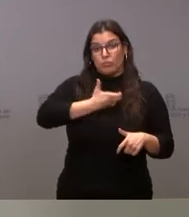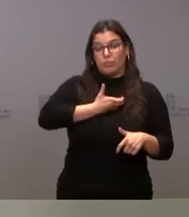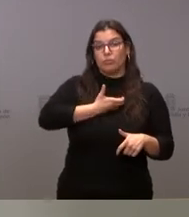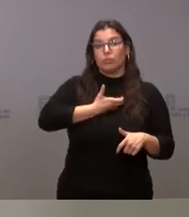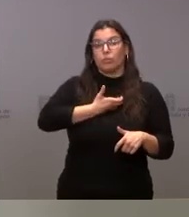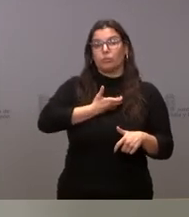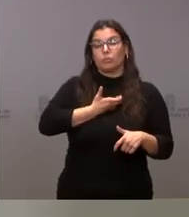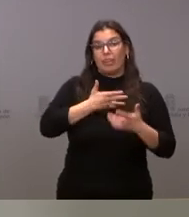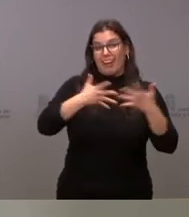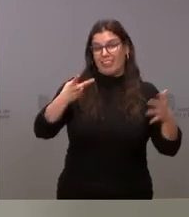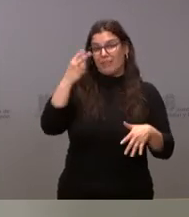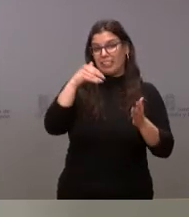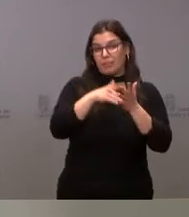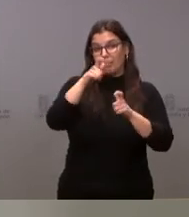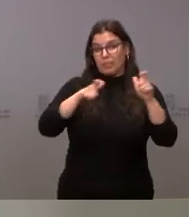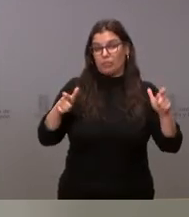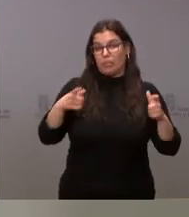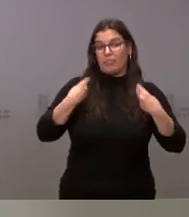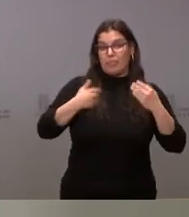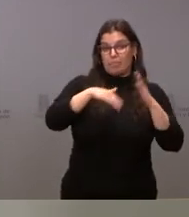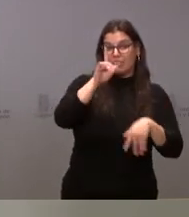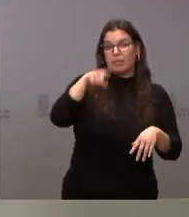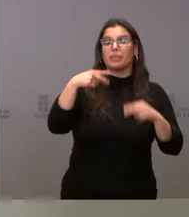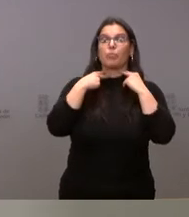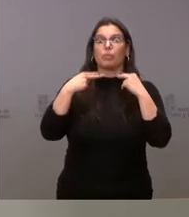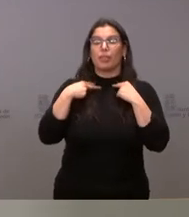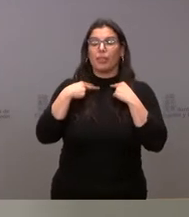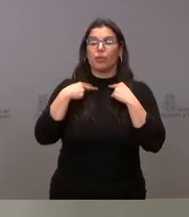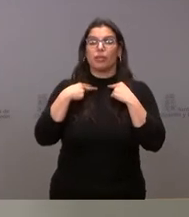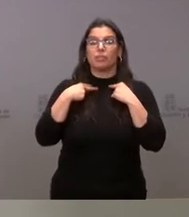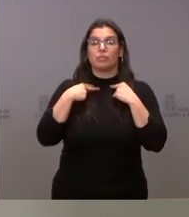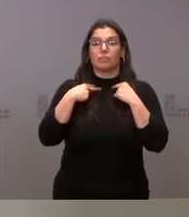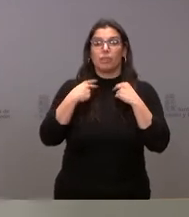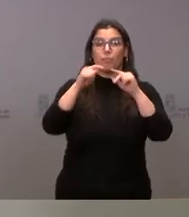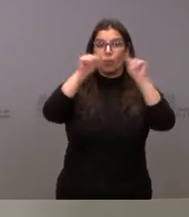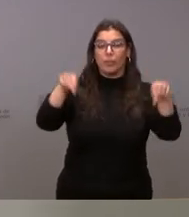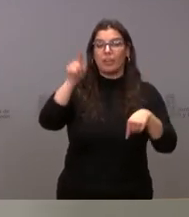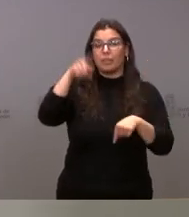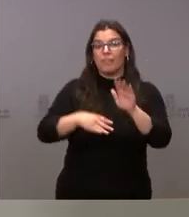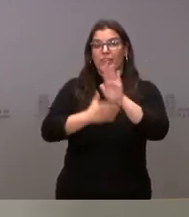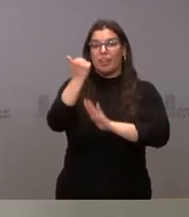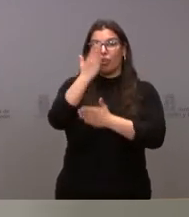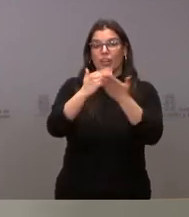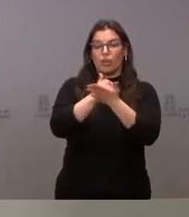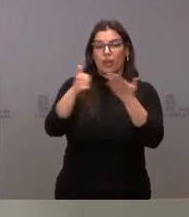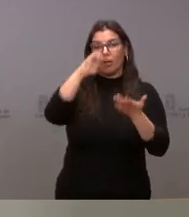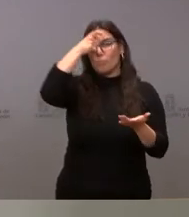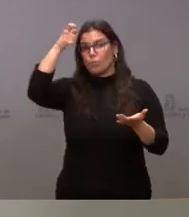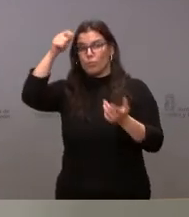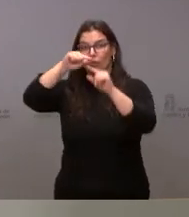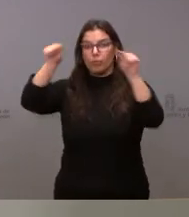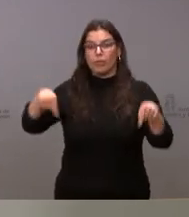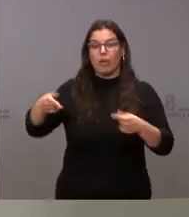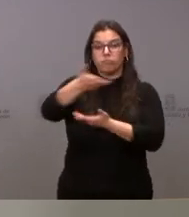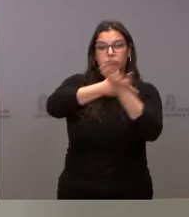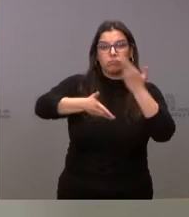municipios de más de 20.000 habitantes, con las diputaciones provinciales, con la Federación Regional de Municipios y Provincias, para avanzar en todo lo que tiene